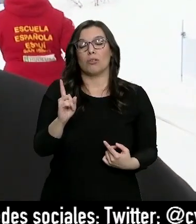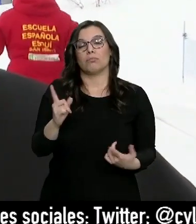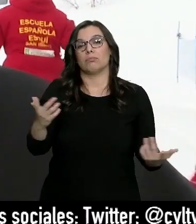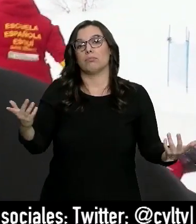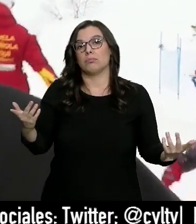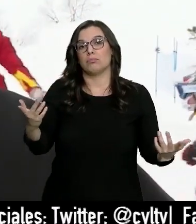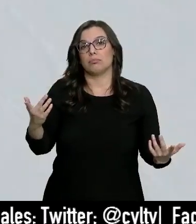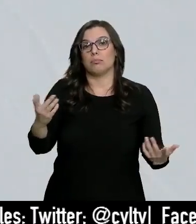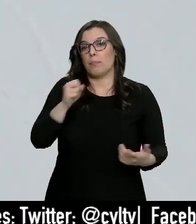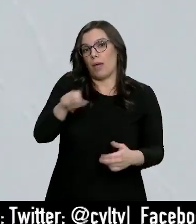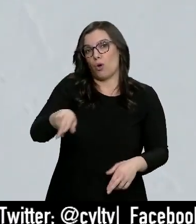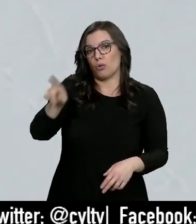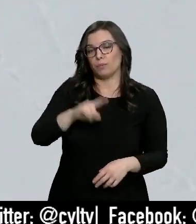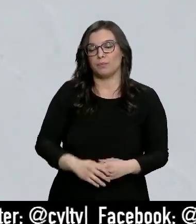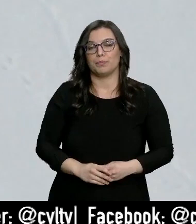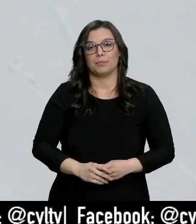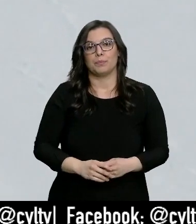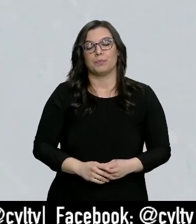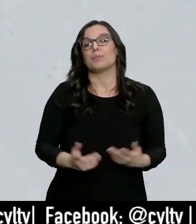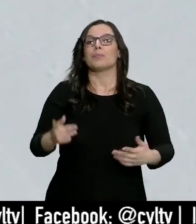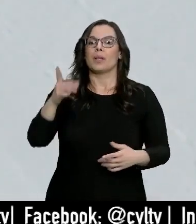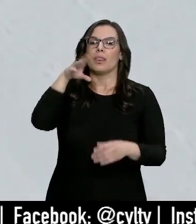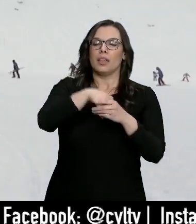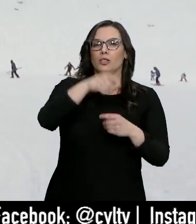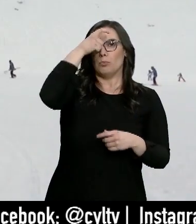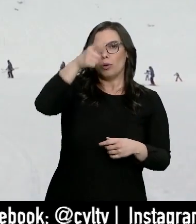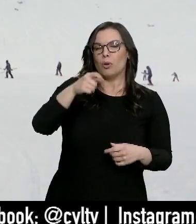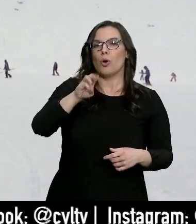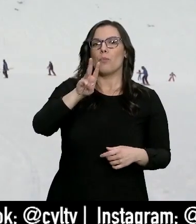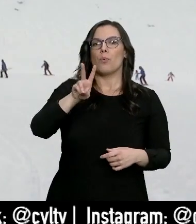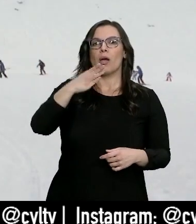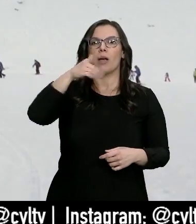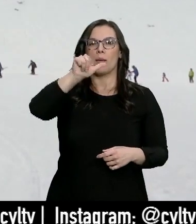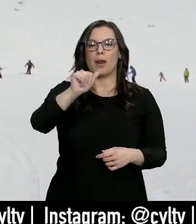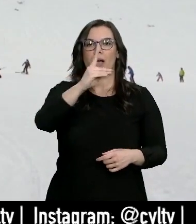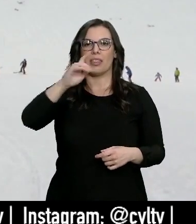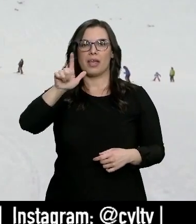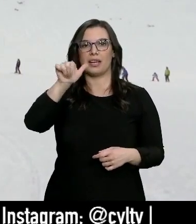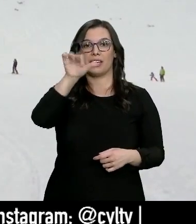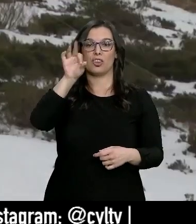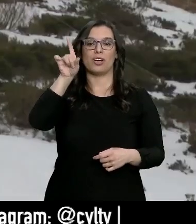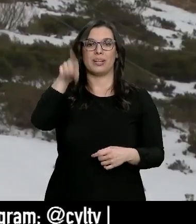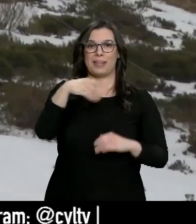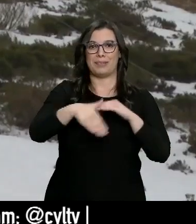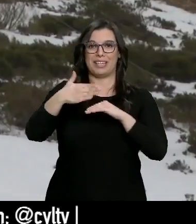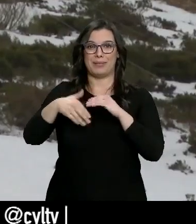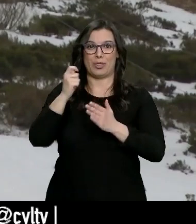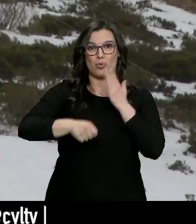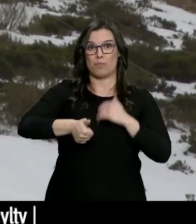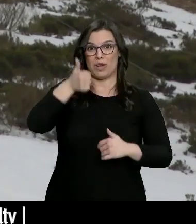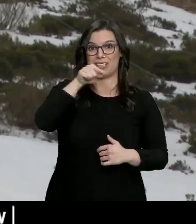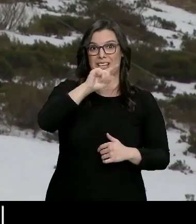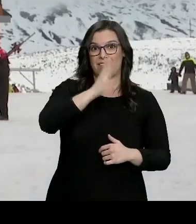pues peor para ellos. La estación pertenece al municipio de Puebla de Lillo, uno de los 17 con nuevas restricciones por la incidencia, por lo que la